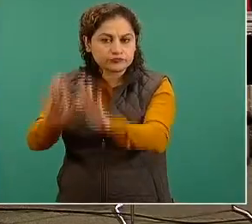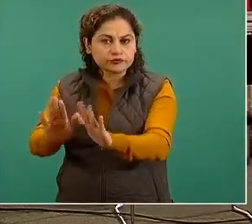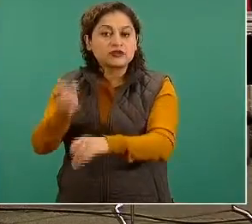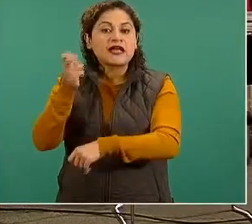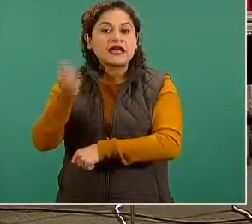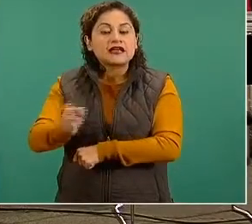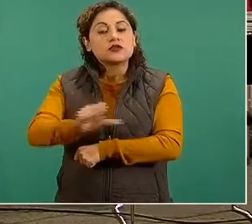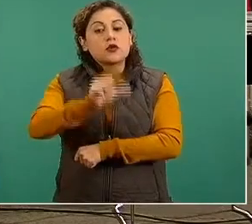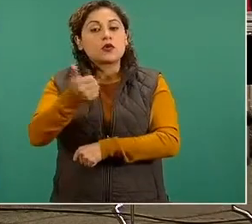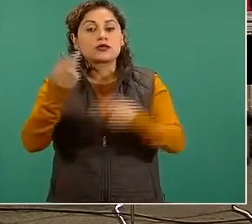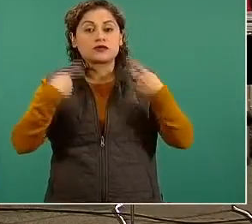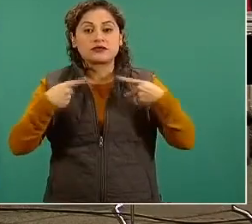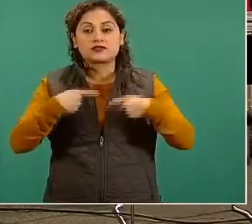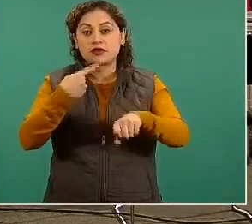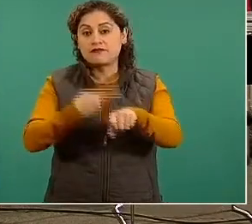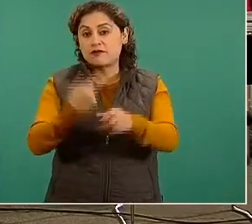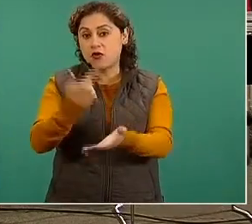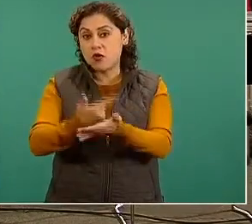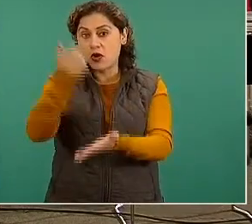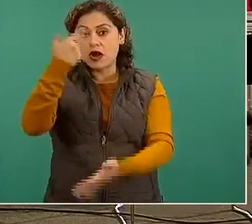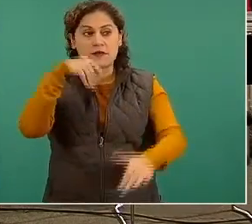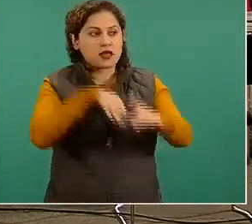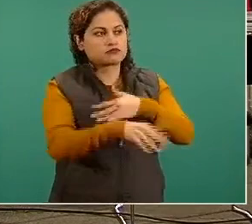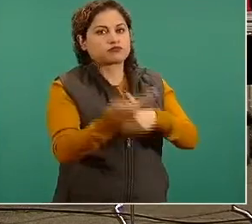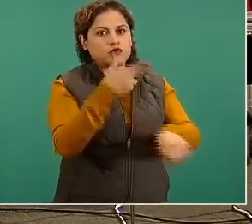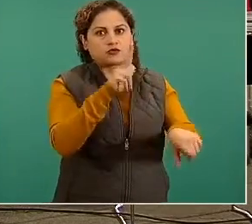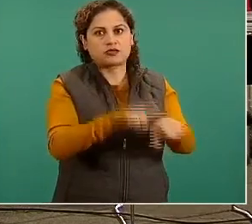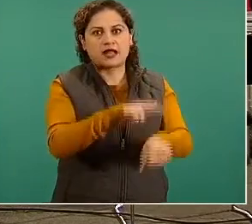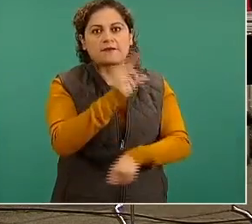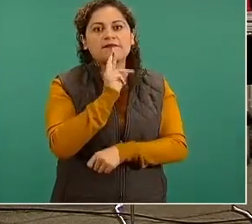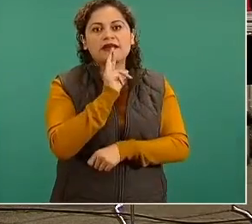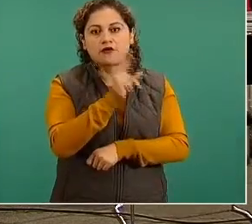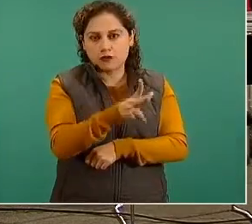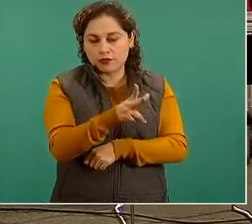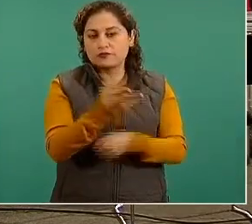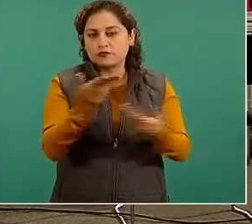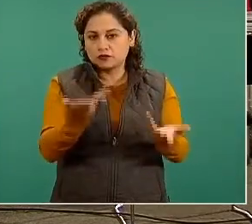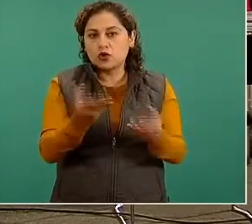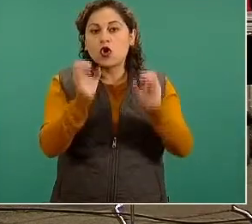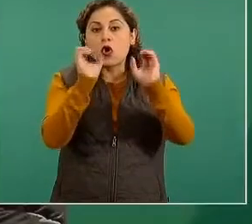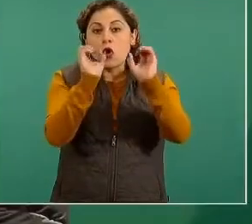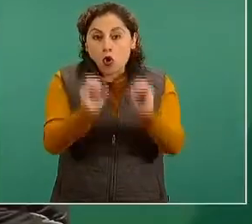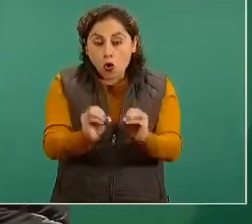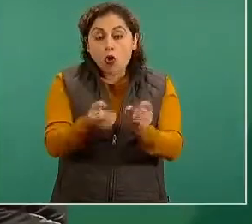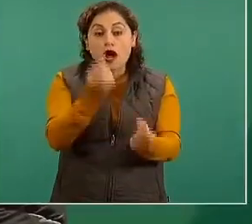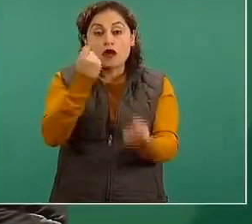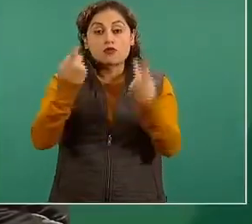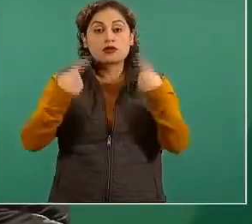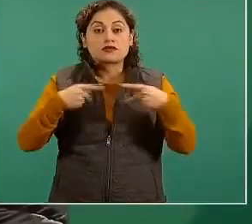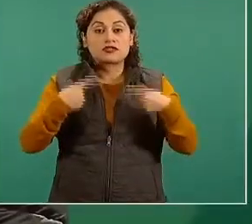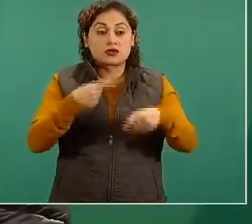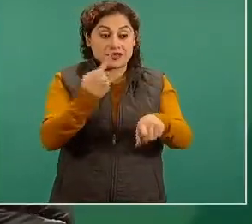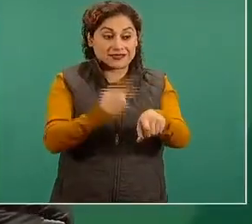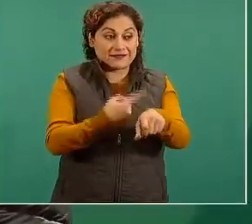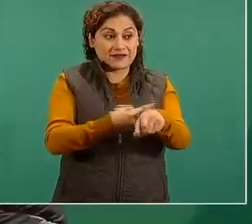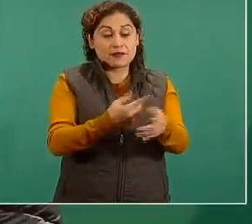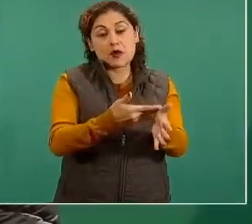atención en casa de las personas que apenas están iniciando su cuadro.